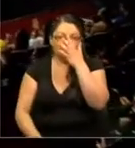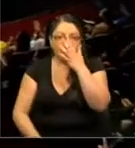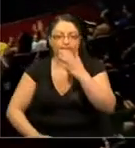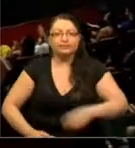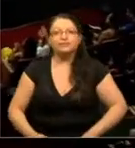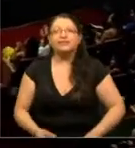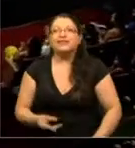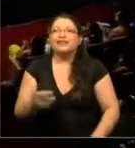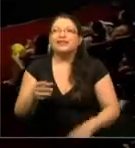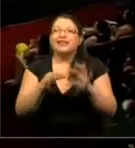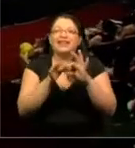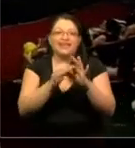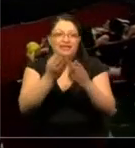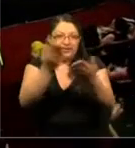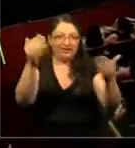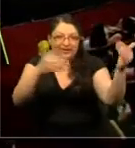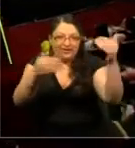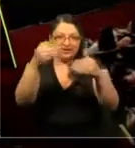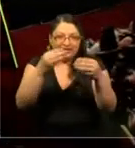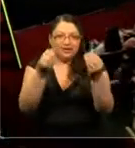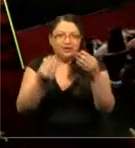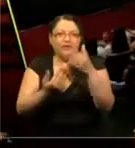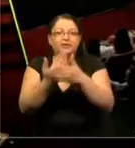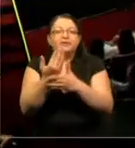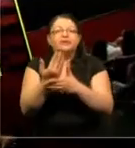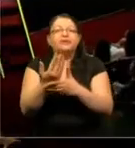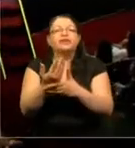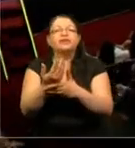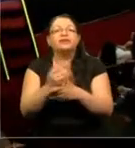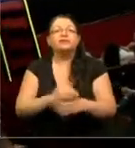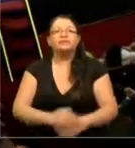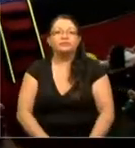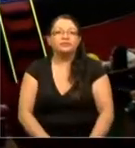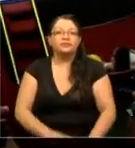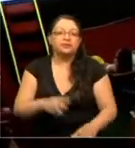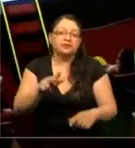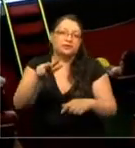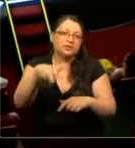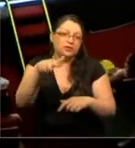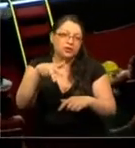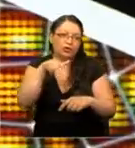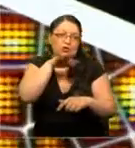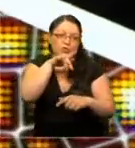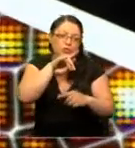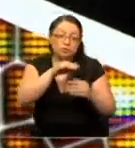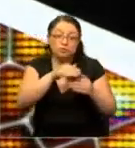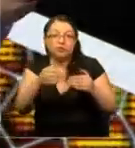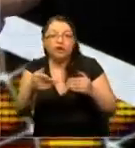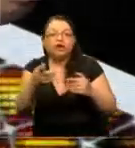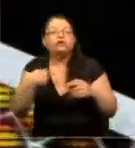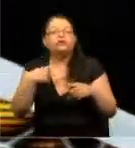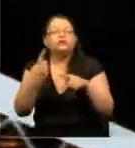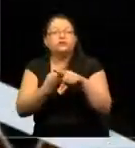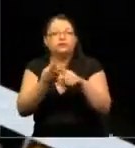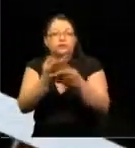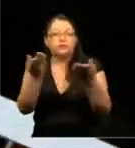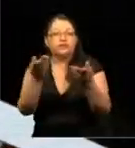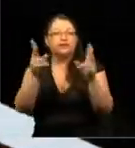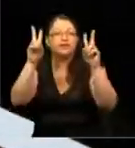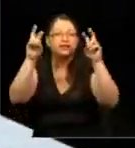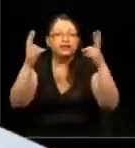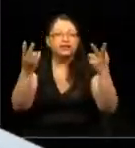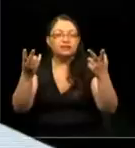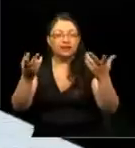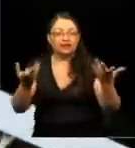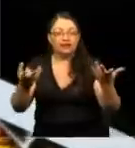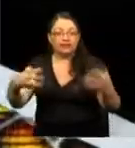Gracias por venir. Buenos días. En los próximos 18 minutos yo les voy a hablar acerca de un